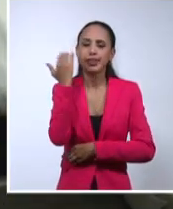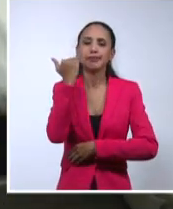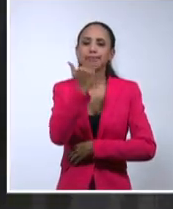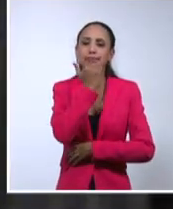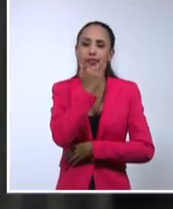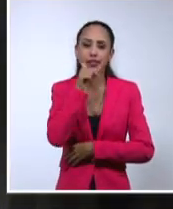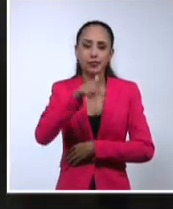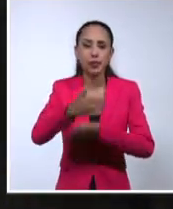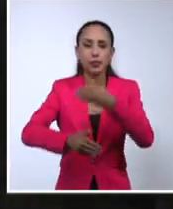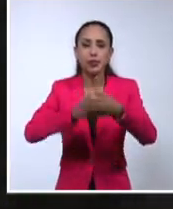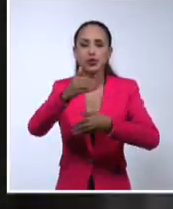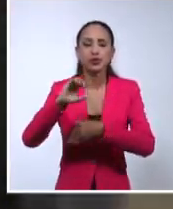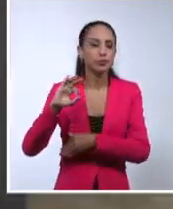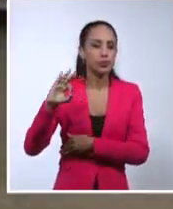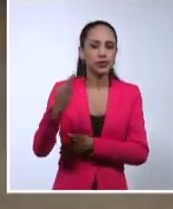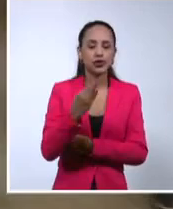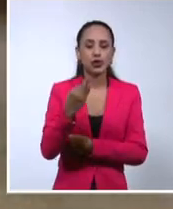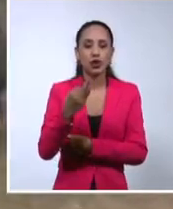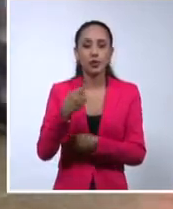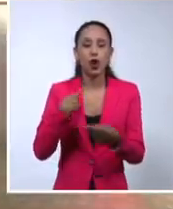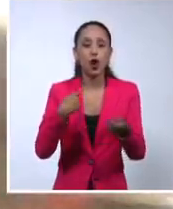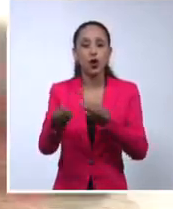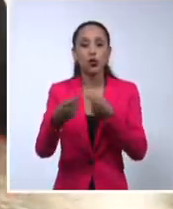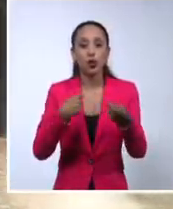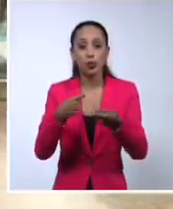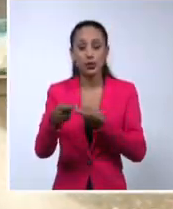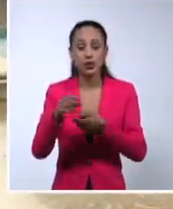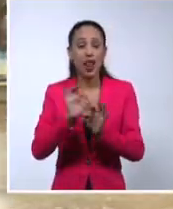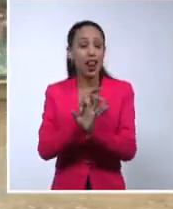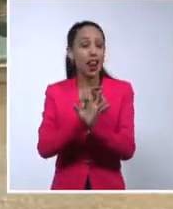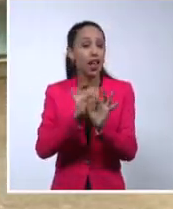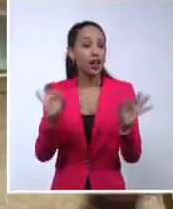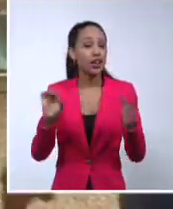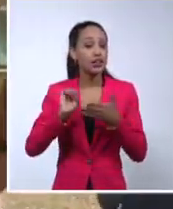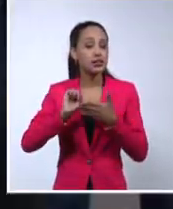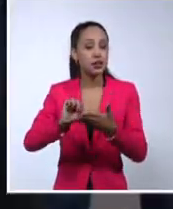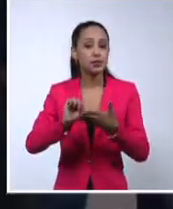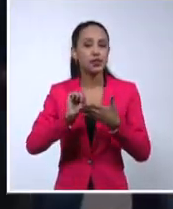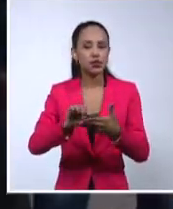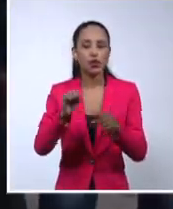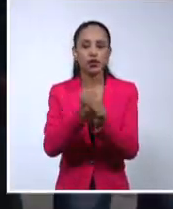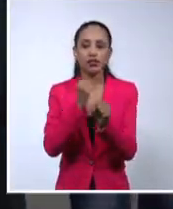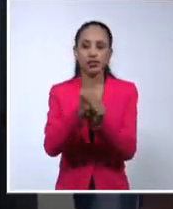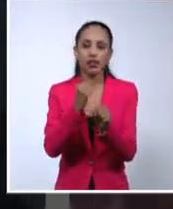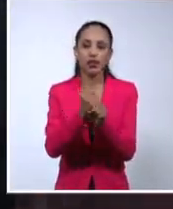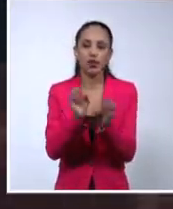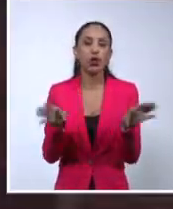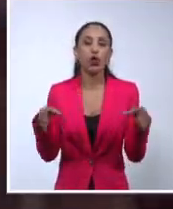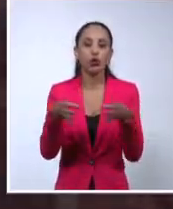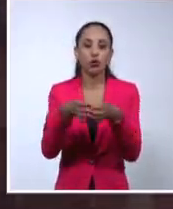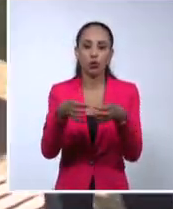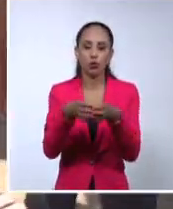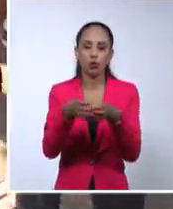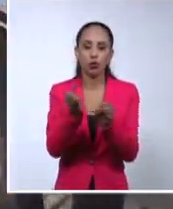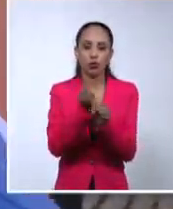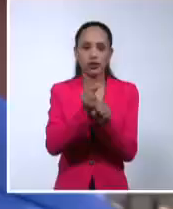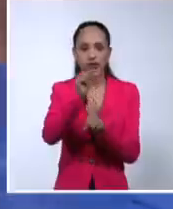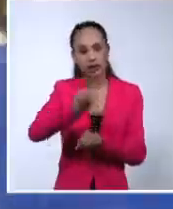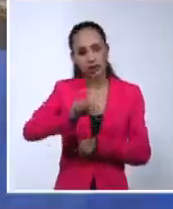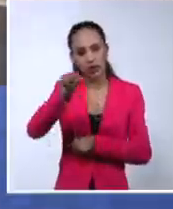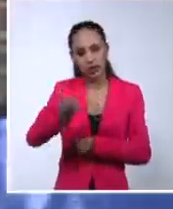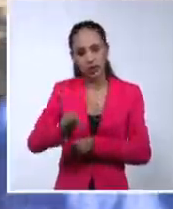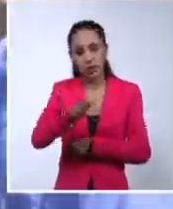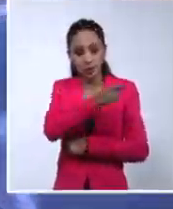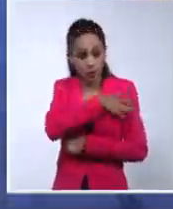perfeccionamiento del comercio, la calidad de las prestaciones y el desempeño del colectivo. Ante el pueblo que lo esperaba en la principal